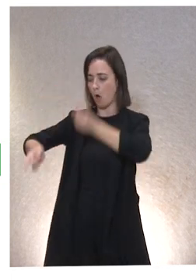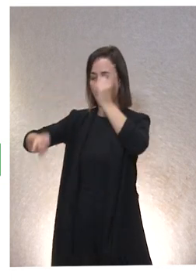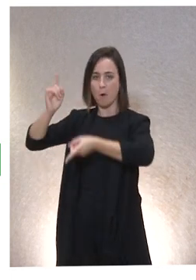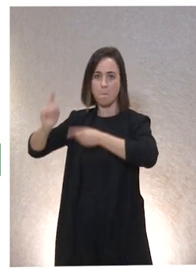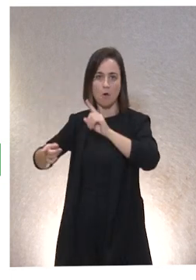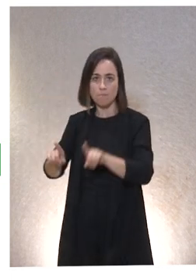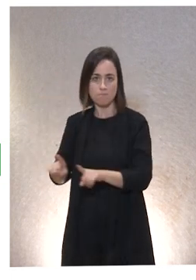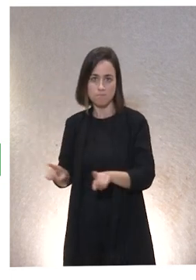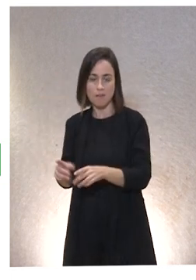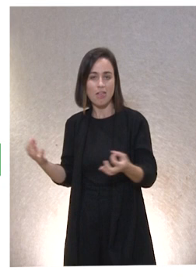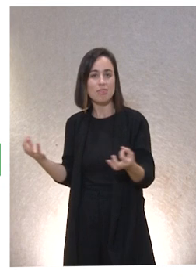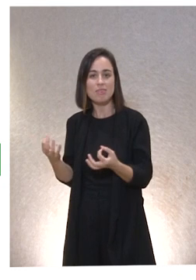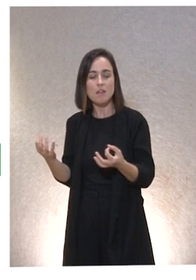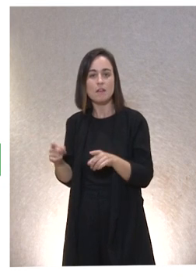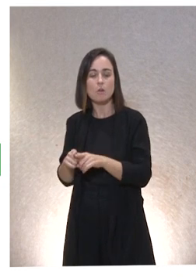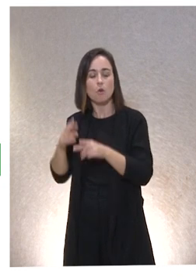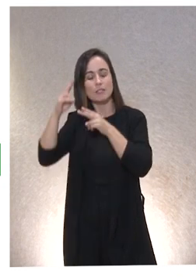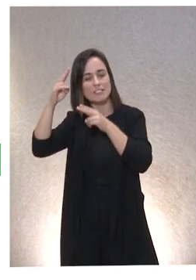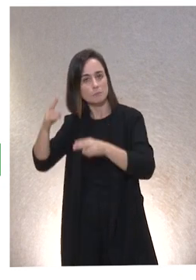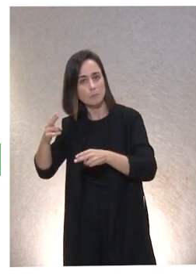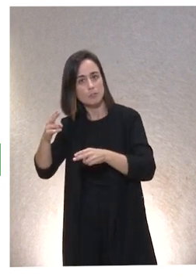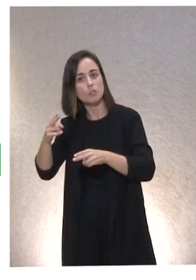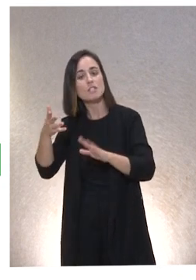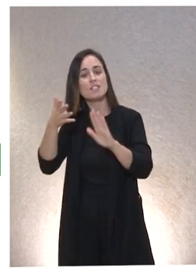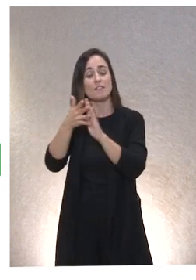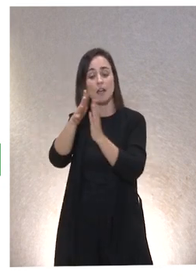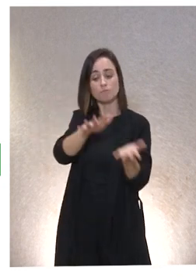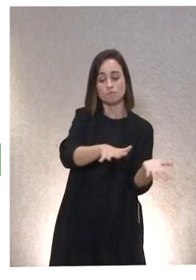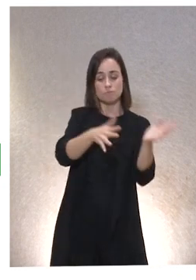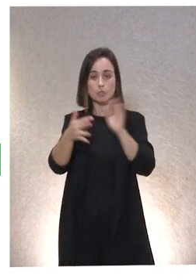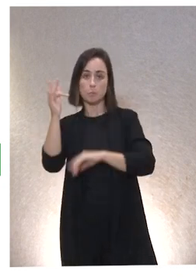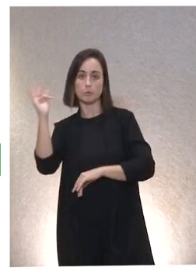está ausente el dominio, de repente pasa a interdependencia positiva.